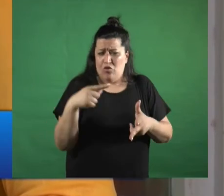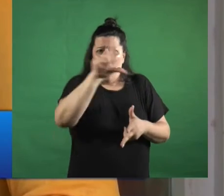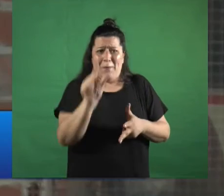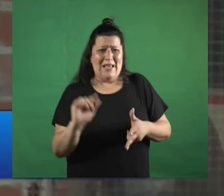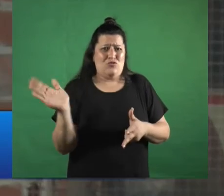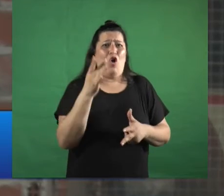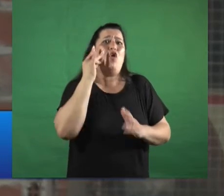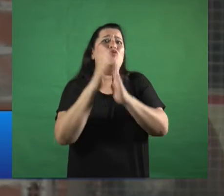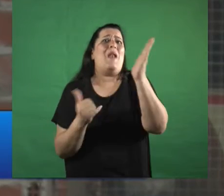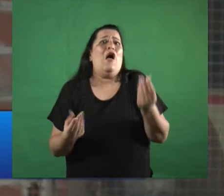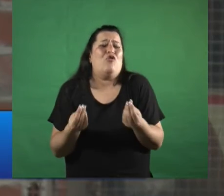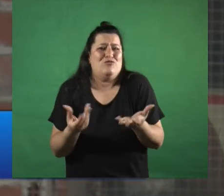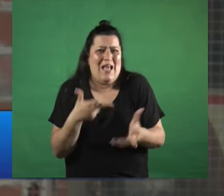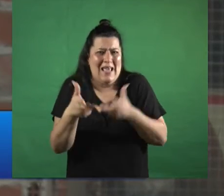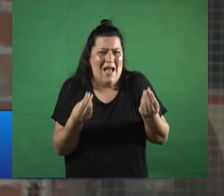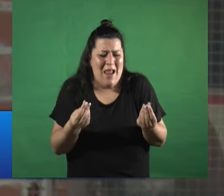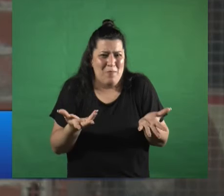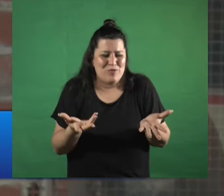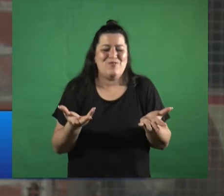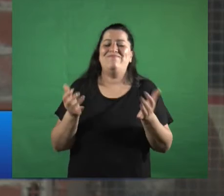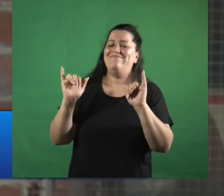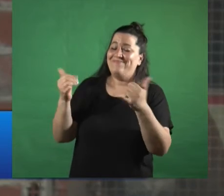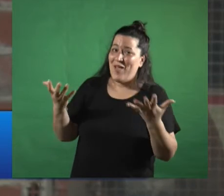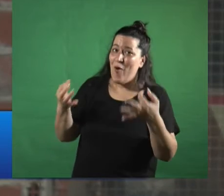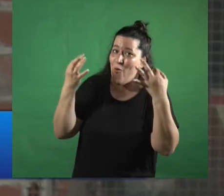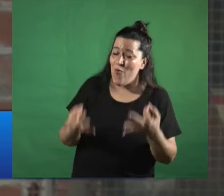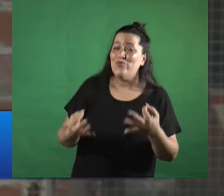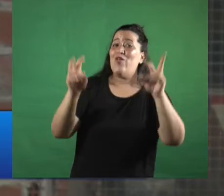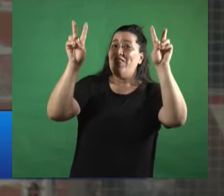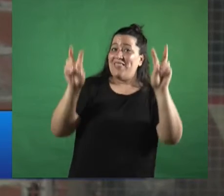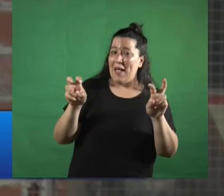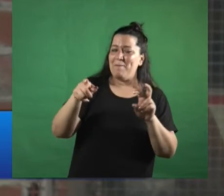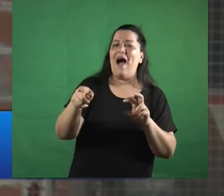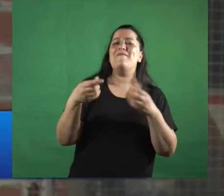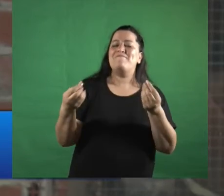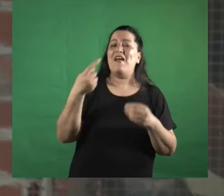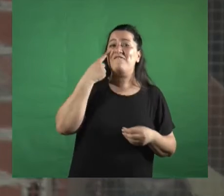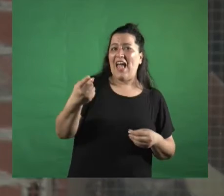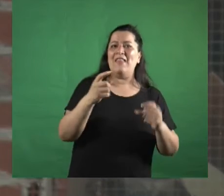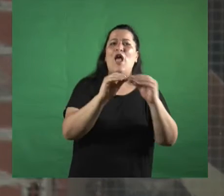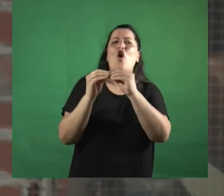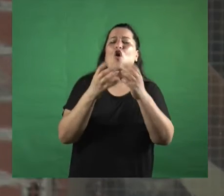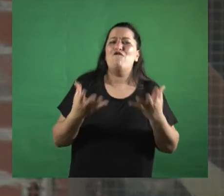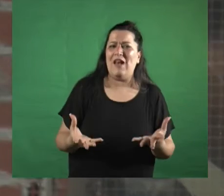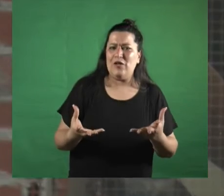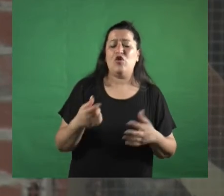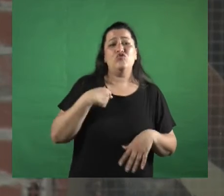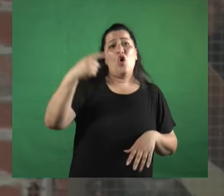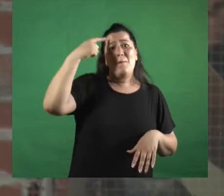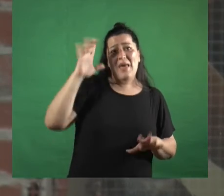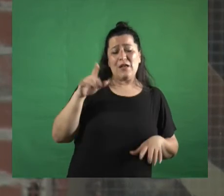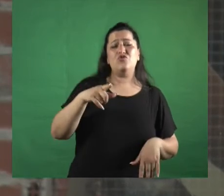claro no, no, claro es que justamente es raro pero vos fijate cuál es el conflicto y yo pienso por